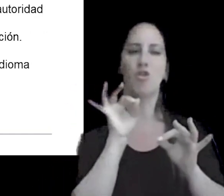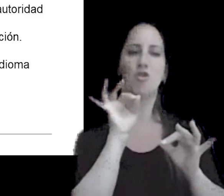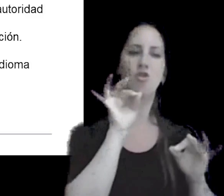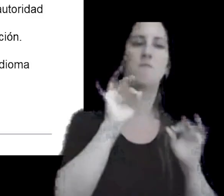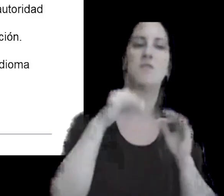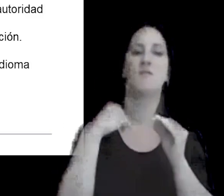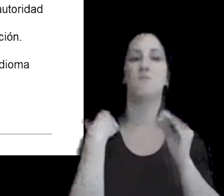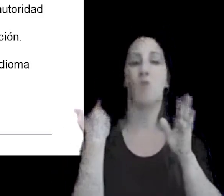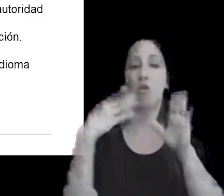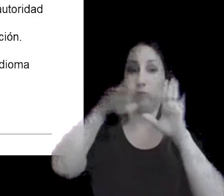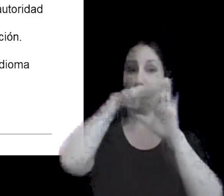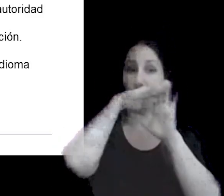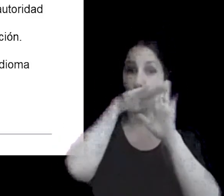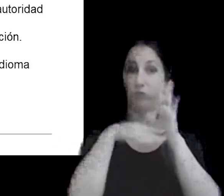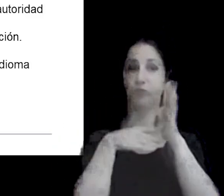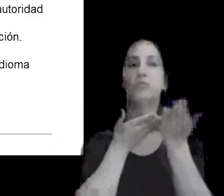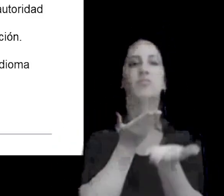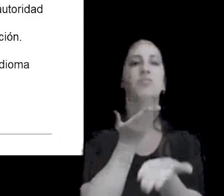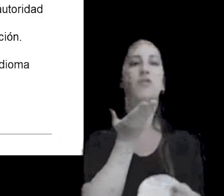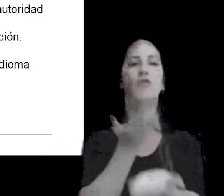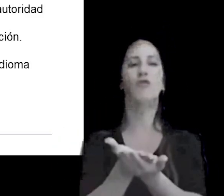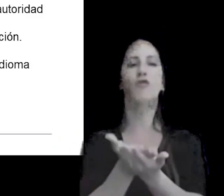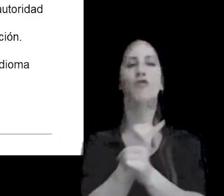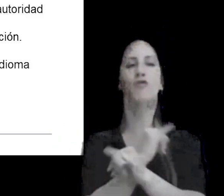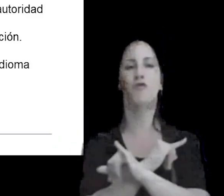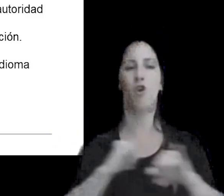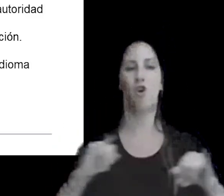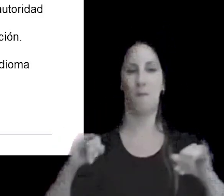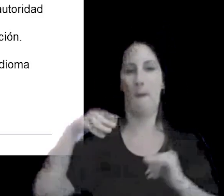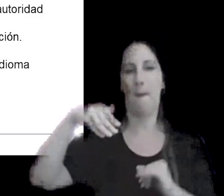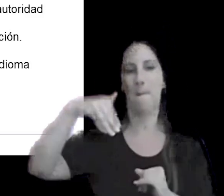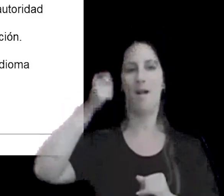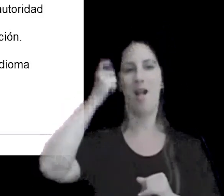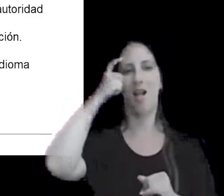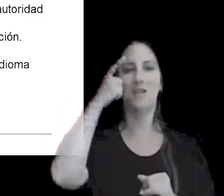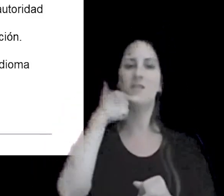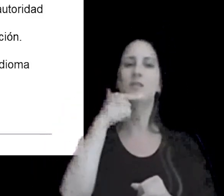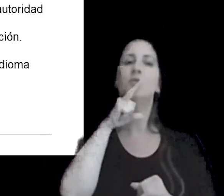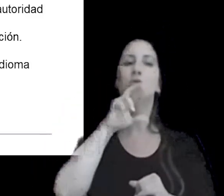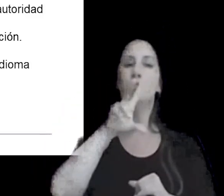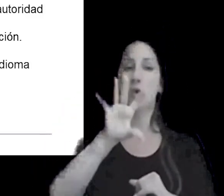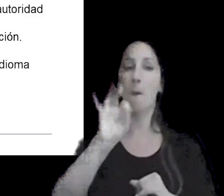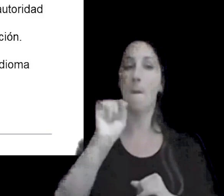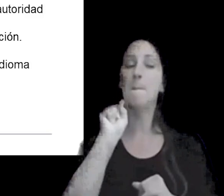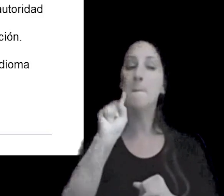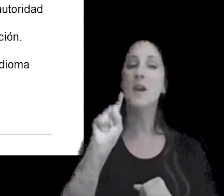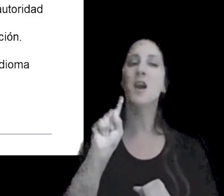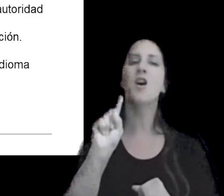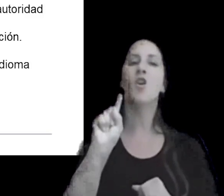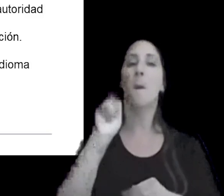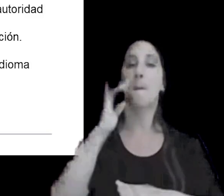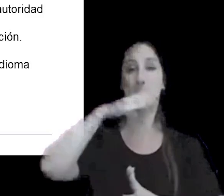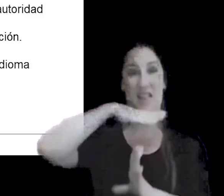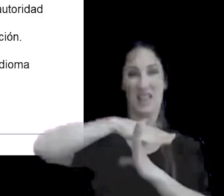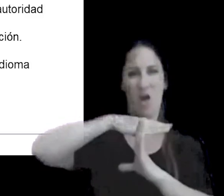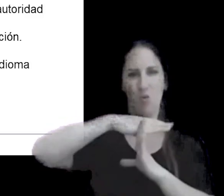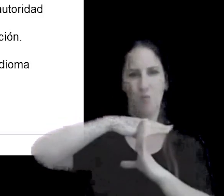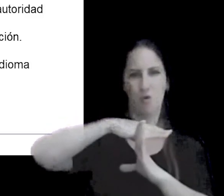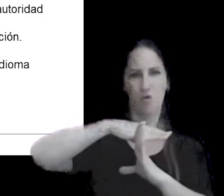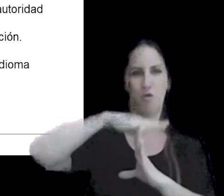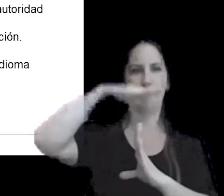requisitos de informe maestro pero apenas un poco más de la mitad de los países